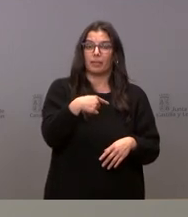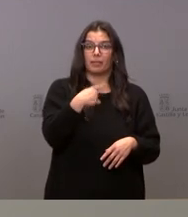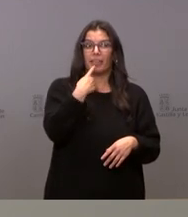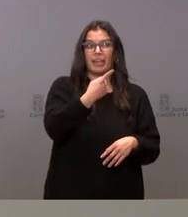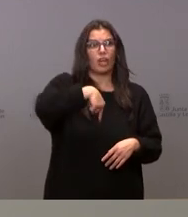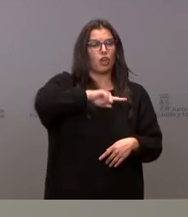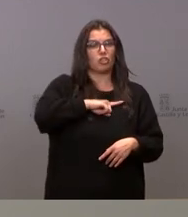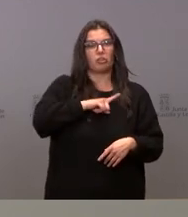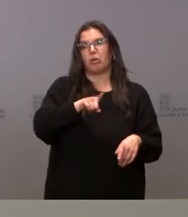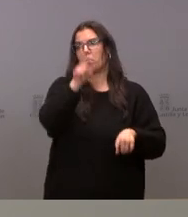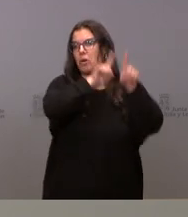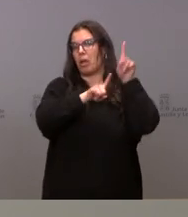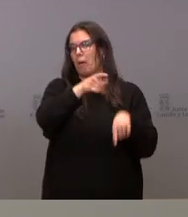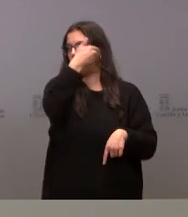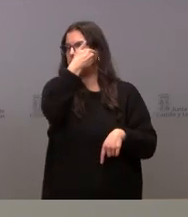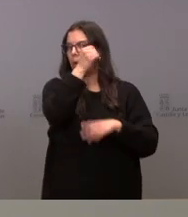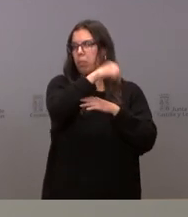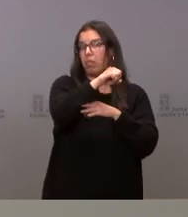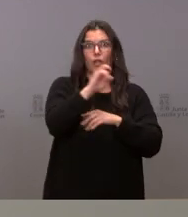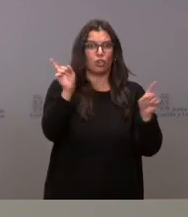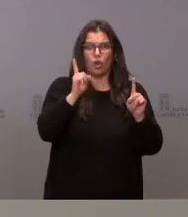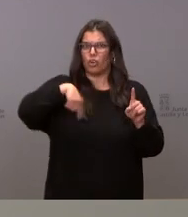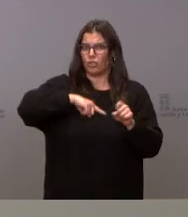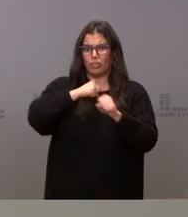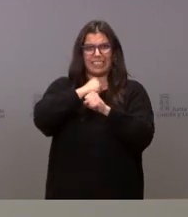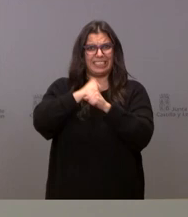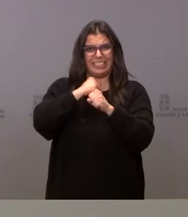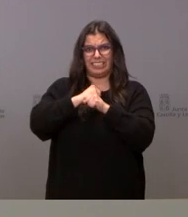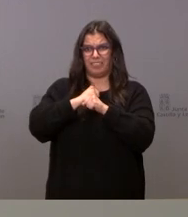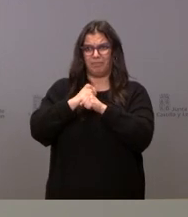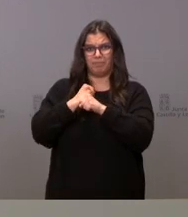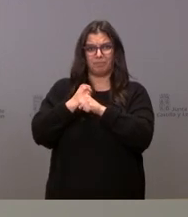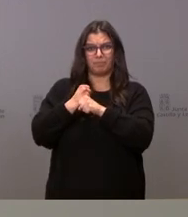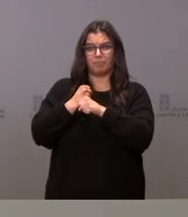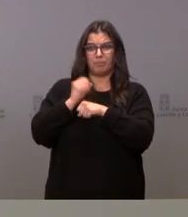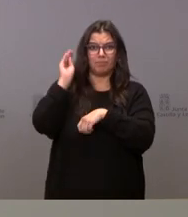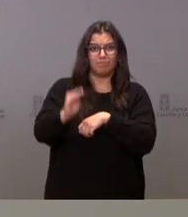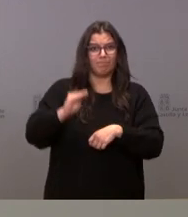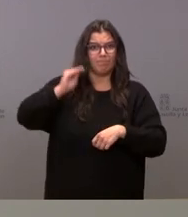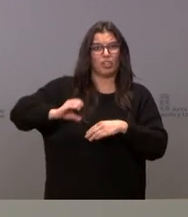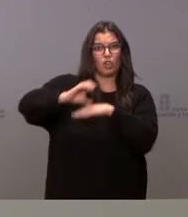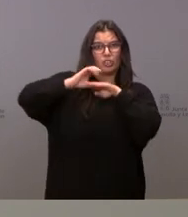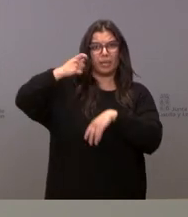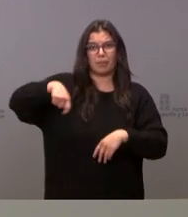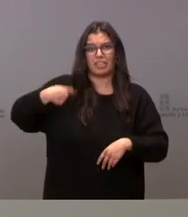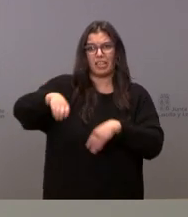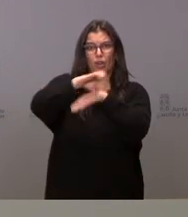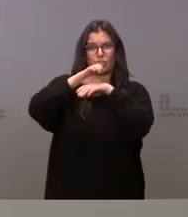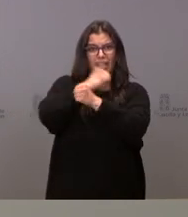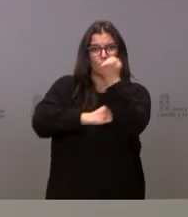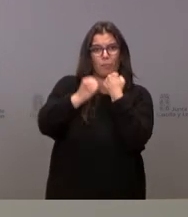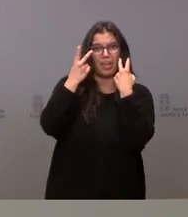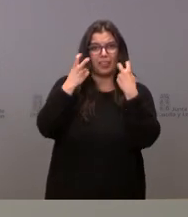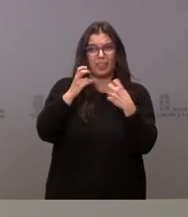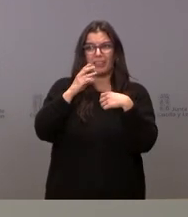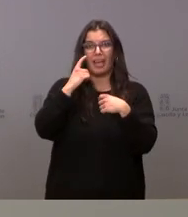impasibles ante este problema que estamos trabajando intensamente con la consejería de presidencia y la de economía y hacienda para